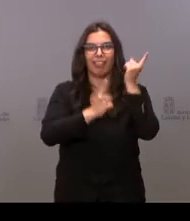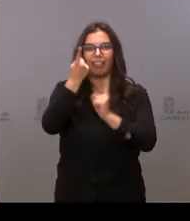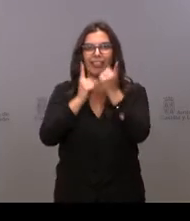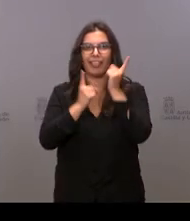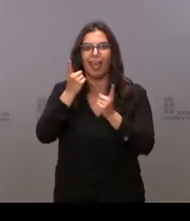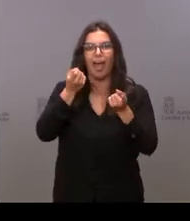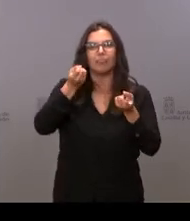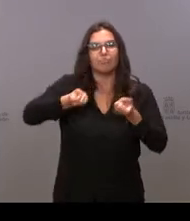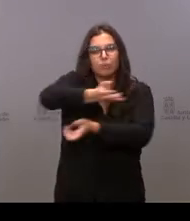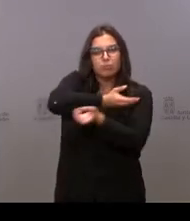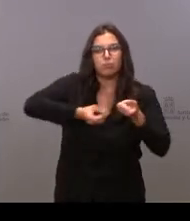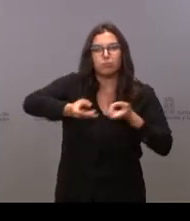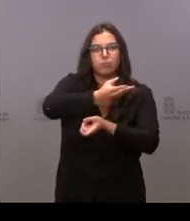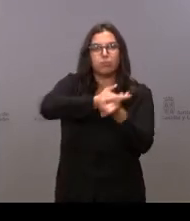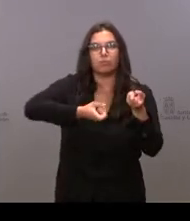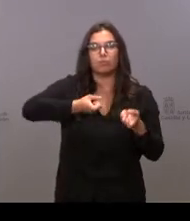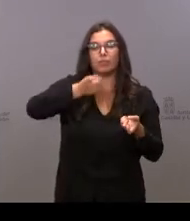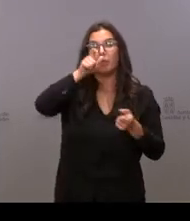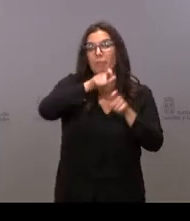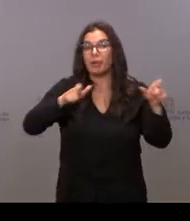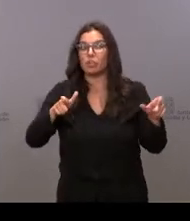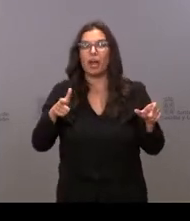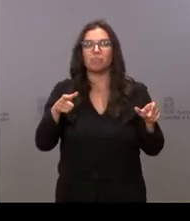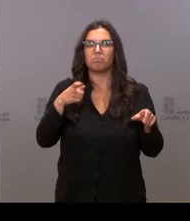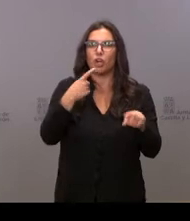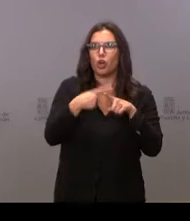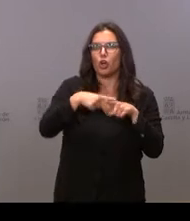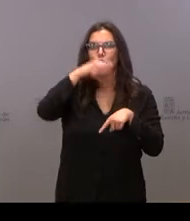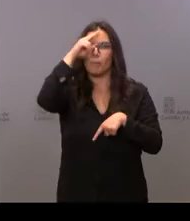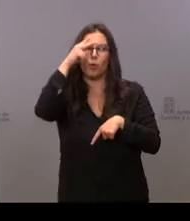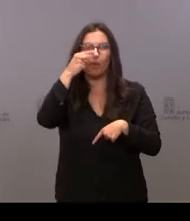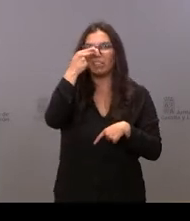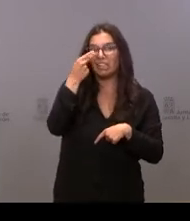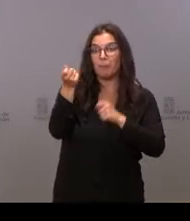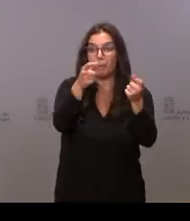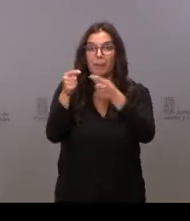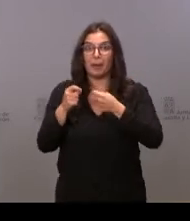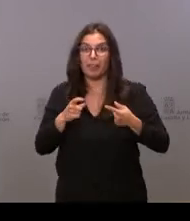impresiones con gente que tenemos las mismas inquietudes y los mismos intereses.